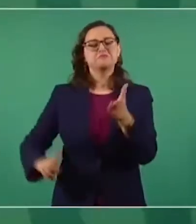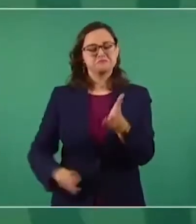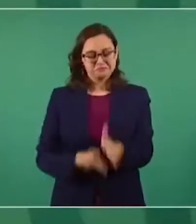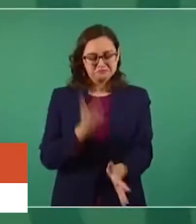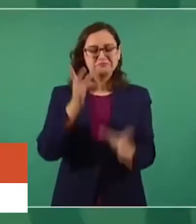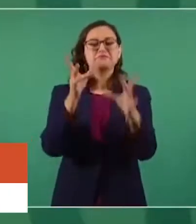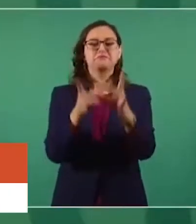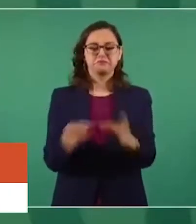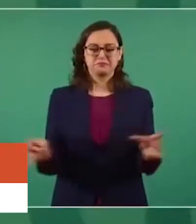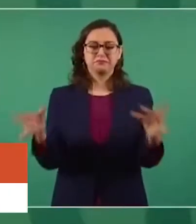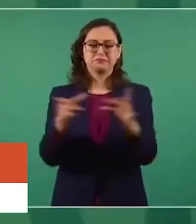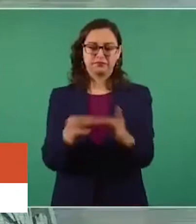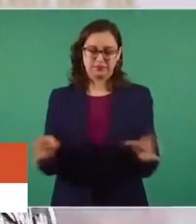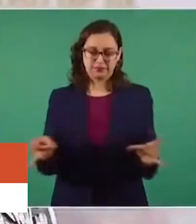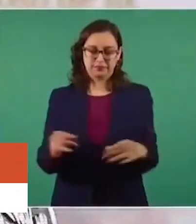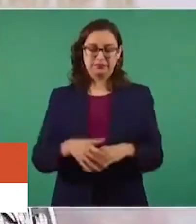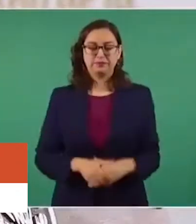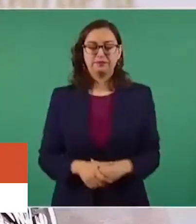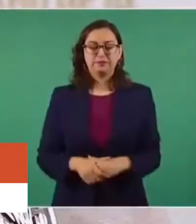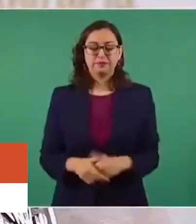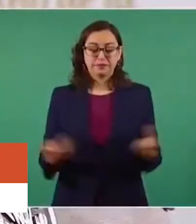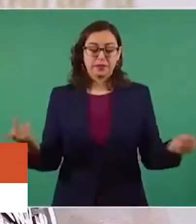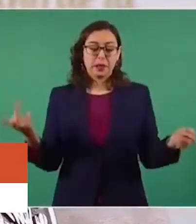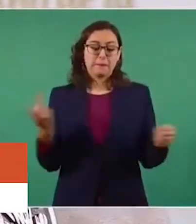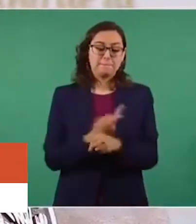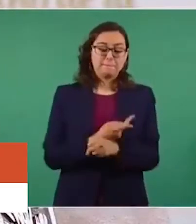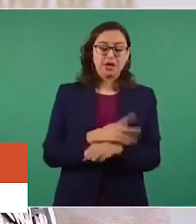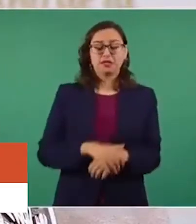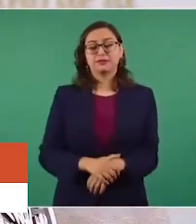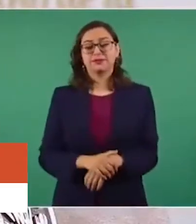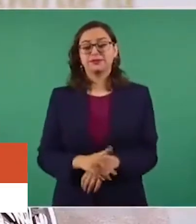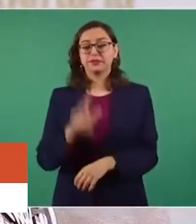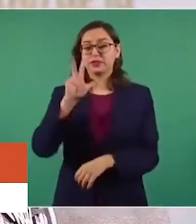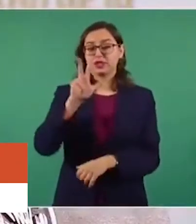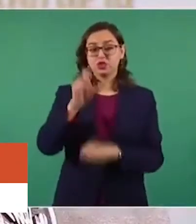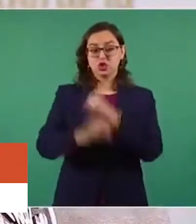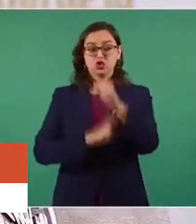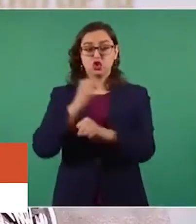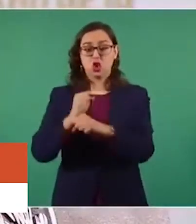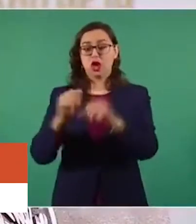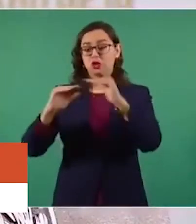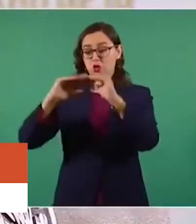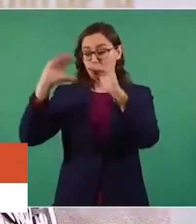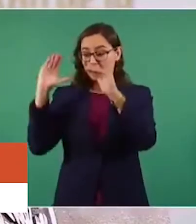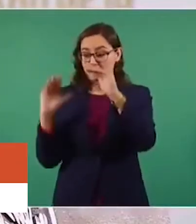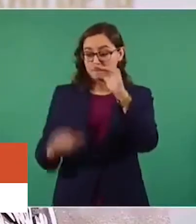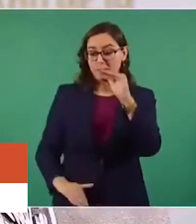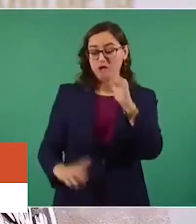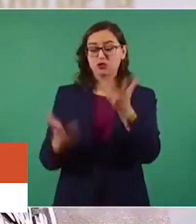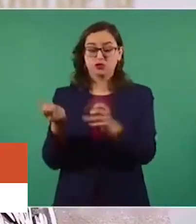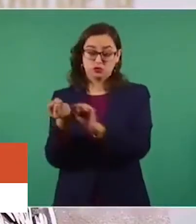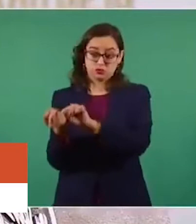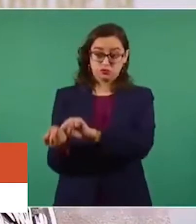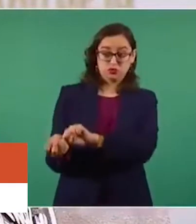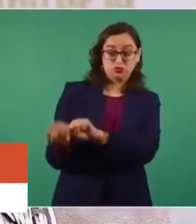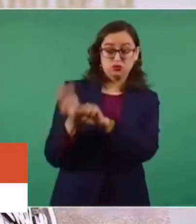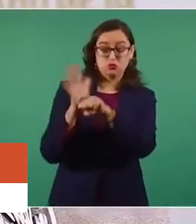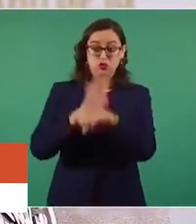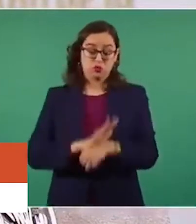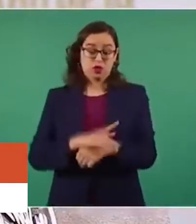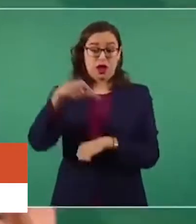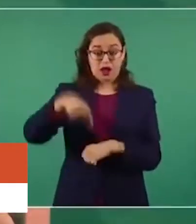La situación con menores de edad respecto a COVID ni en México ni en el mundo ha